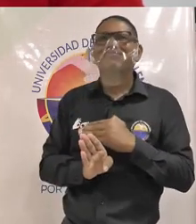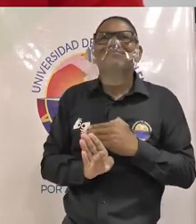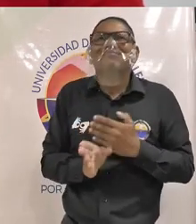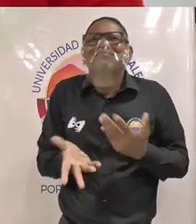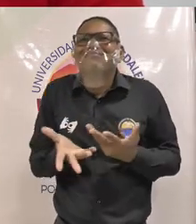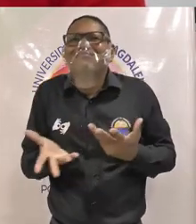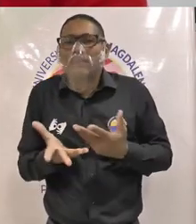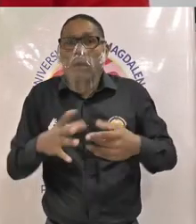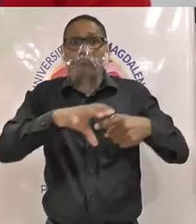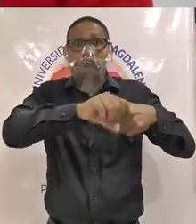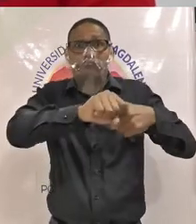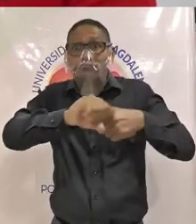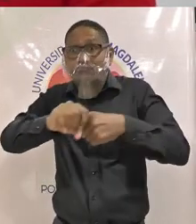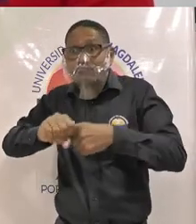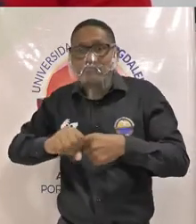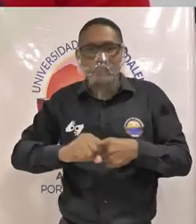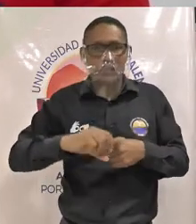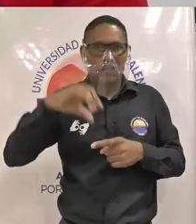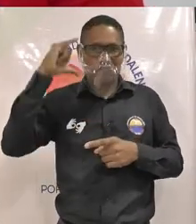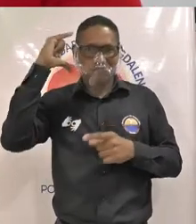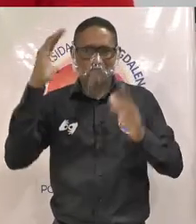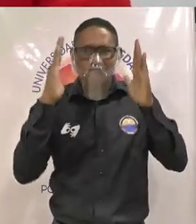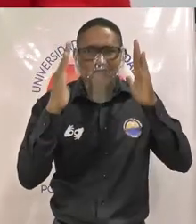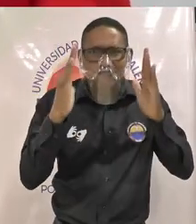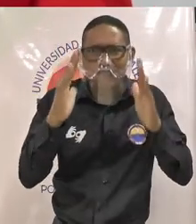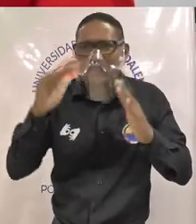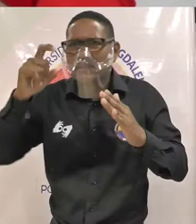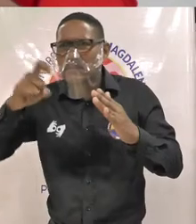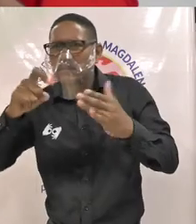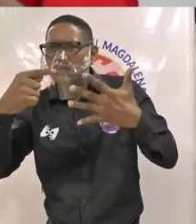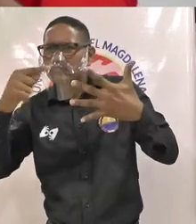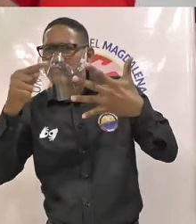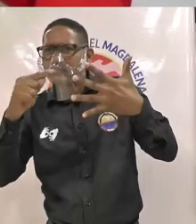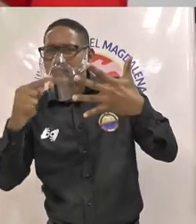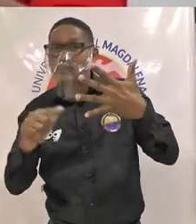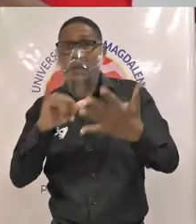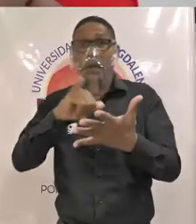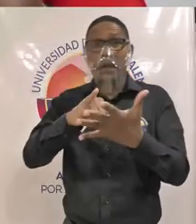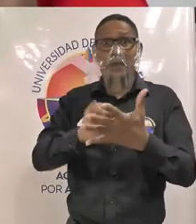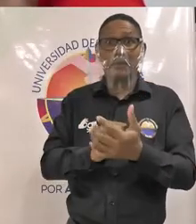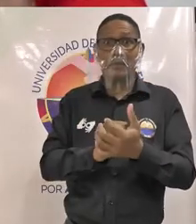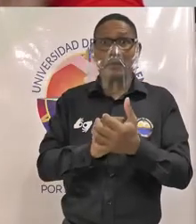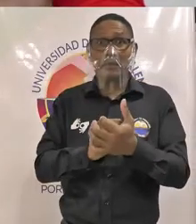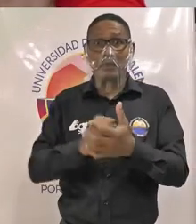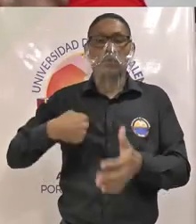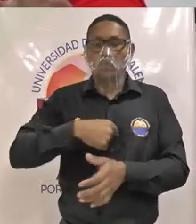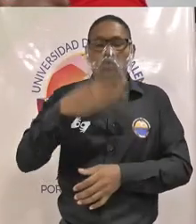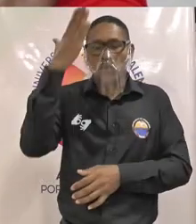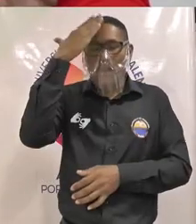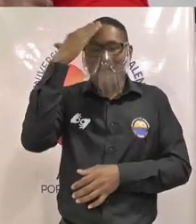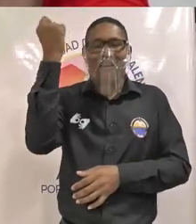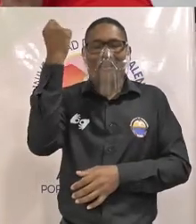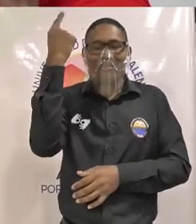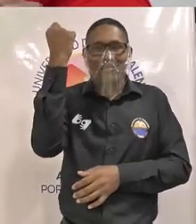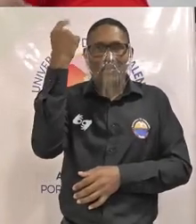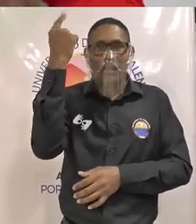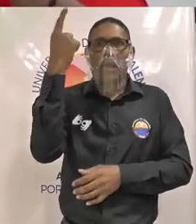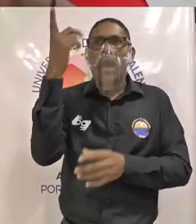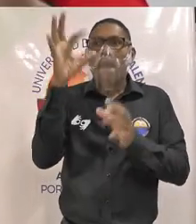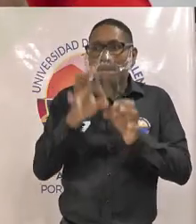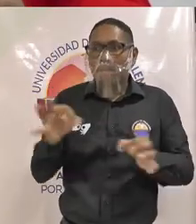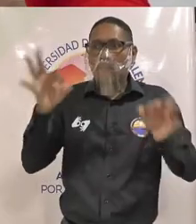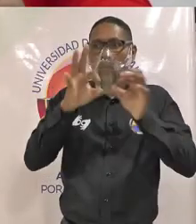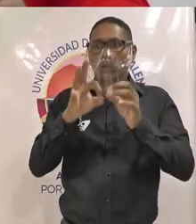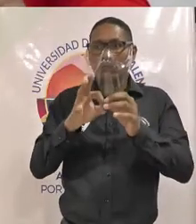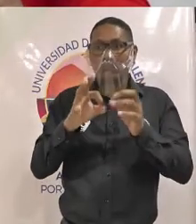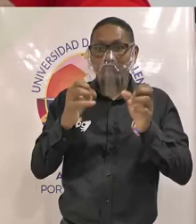las citas establecidas y los requerimientos necesarios así mismo entendemos que existe una necesidad fundamental en el